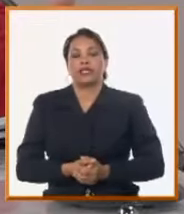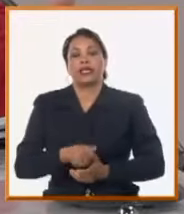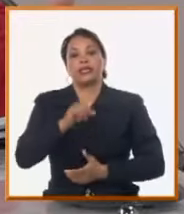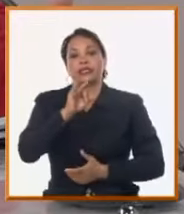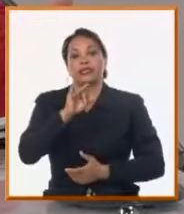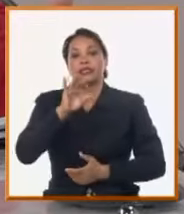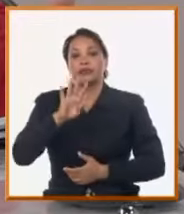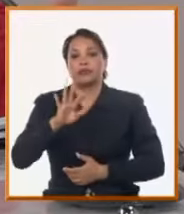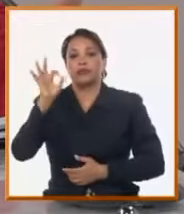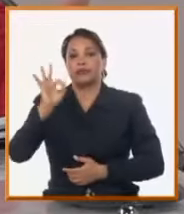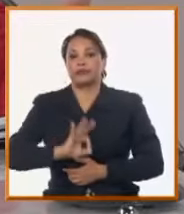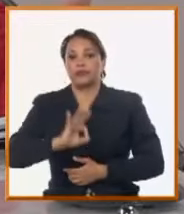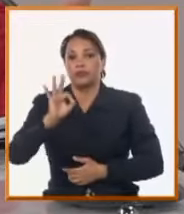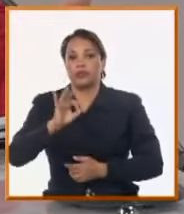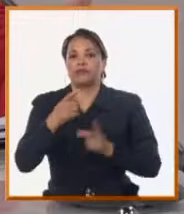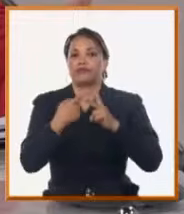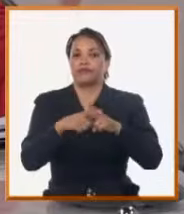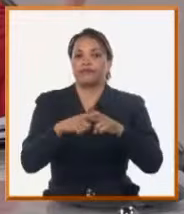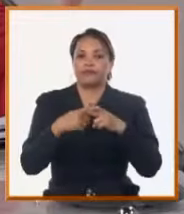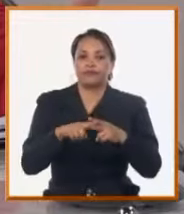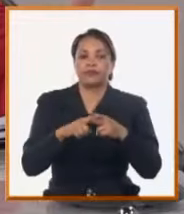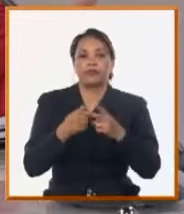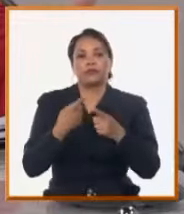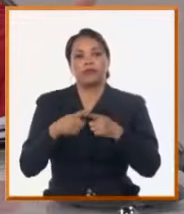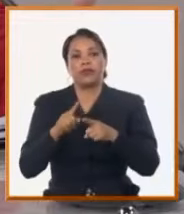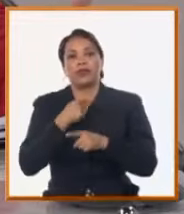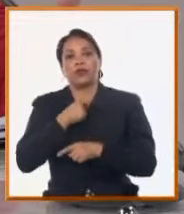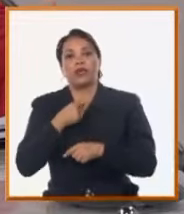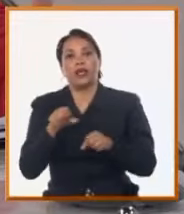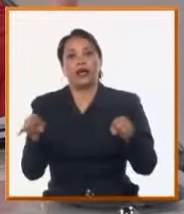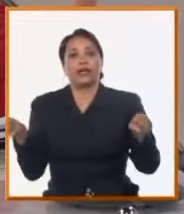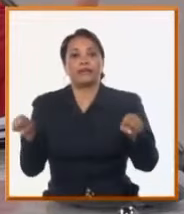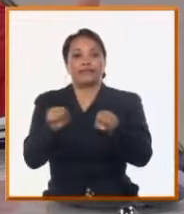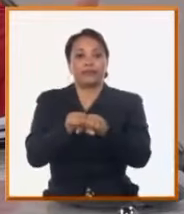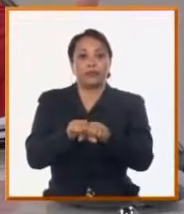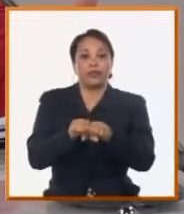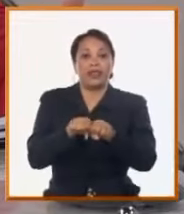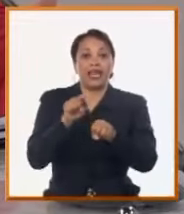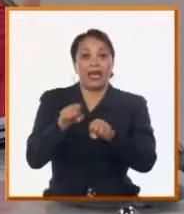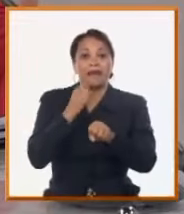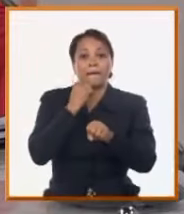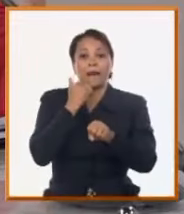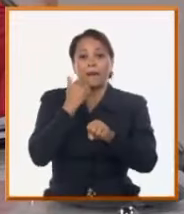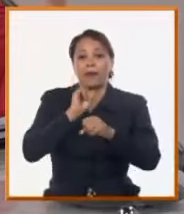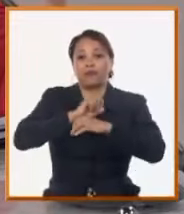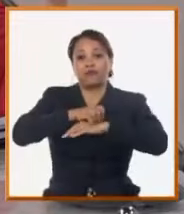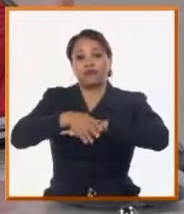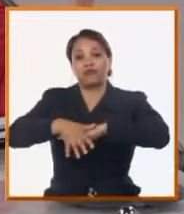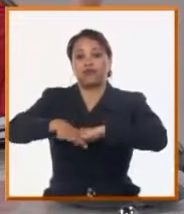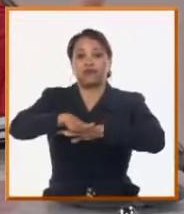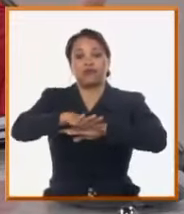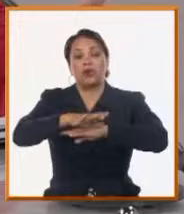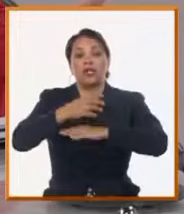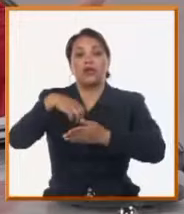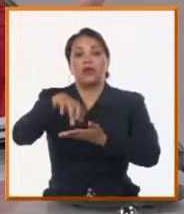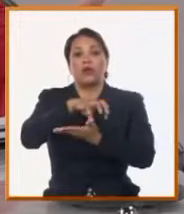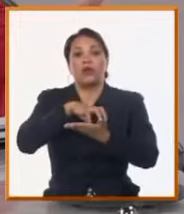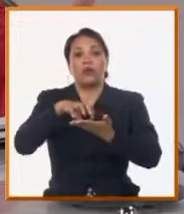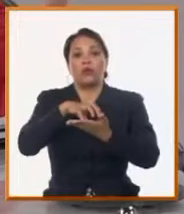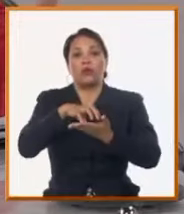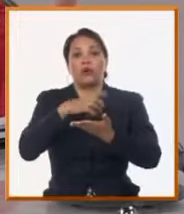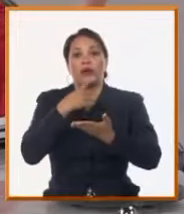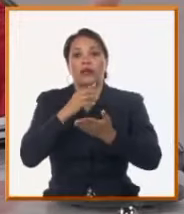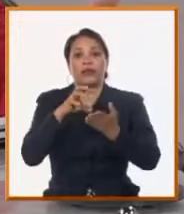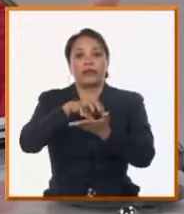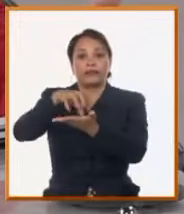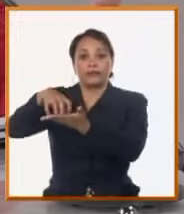% de las grandes conductoras, pero en el caso de las redes, que es donde más salideros tenemos, y donde más se ven incluso, porque están en los núcleos urbanos más grandes de